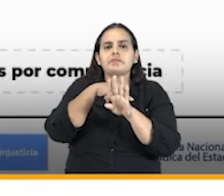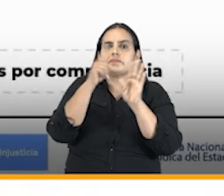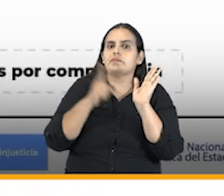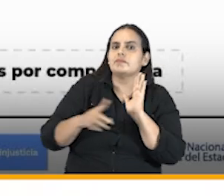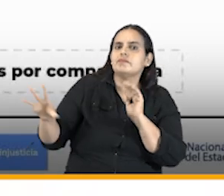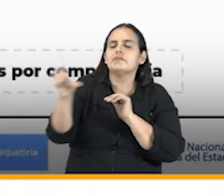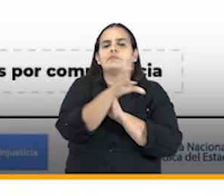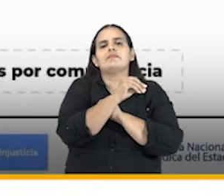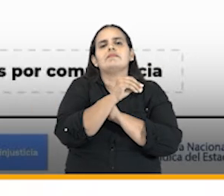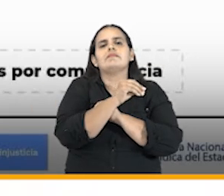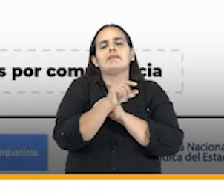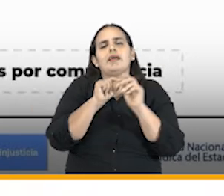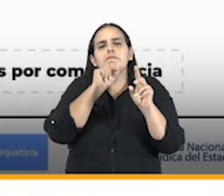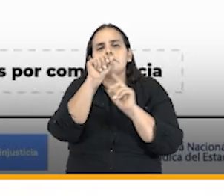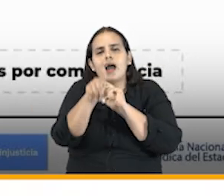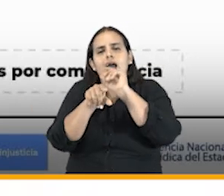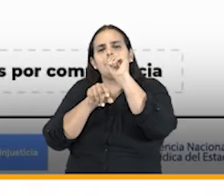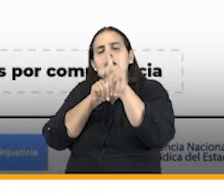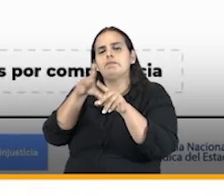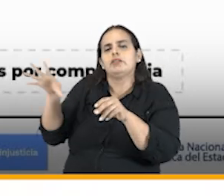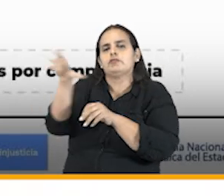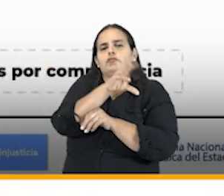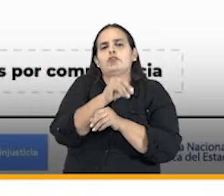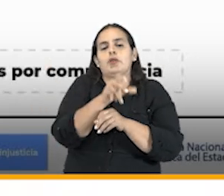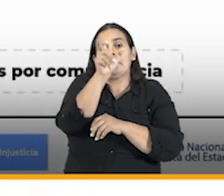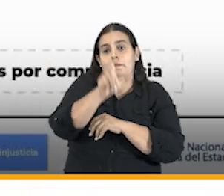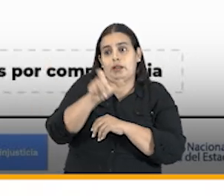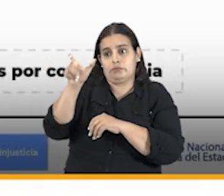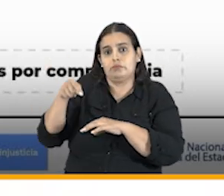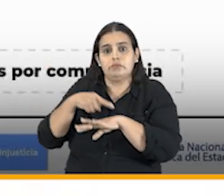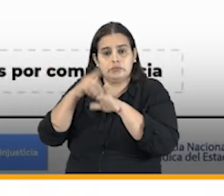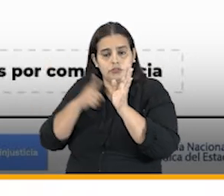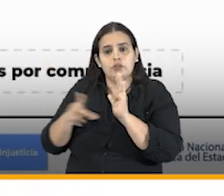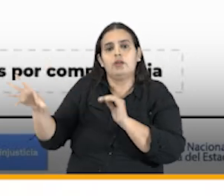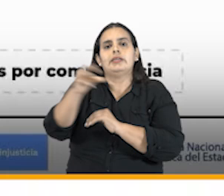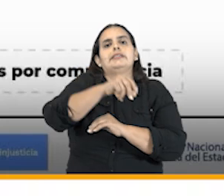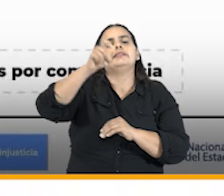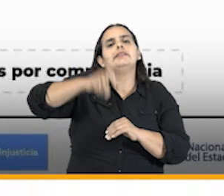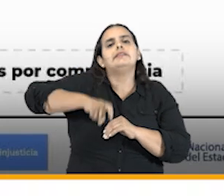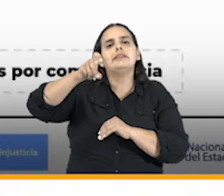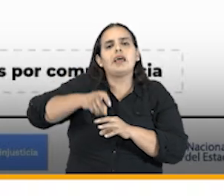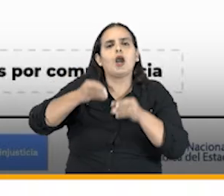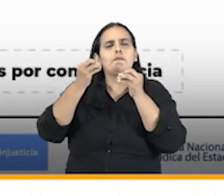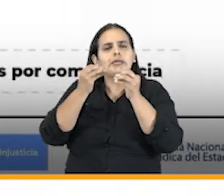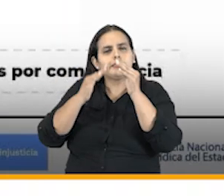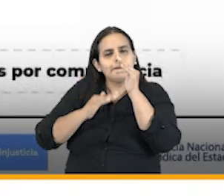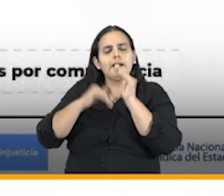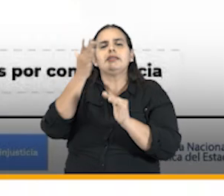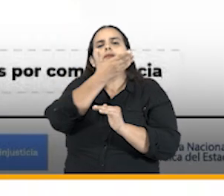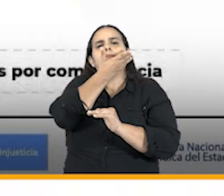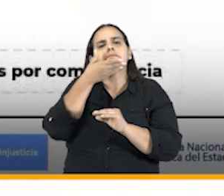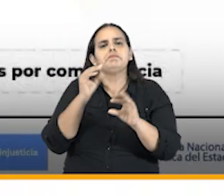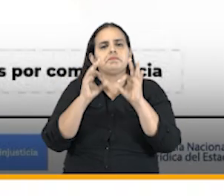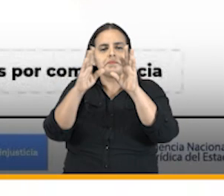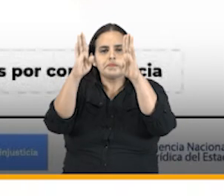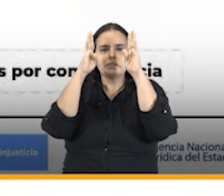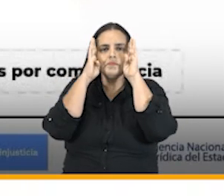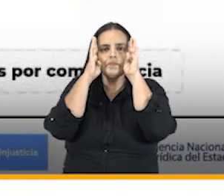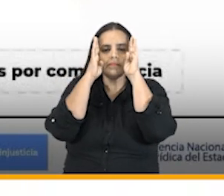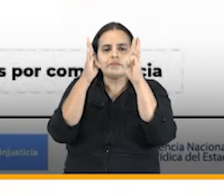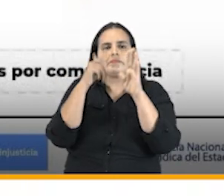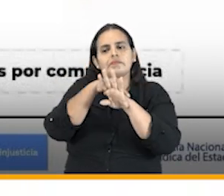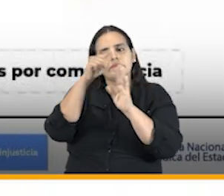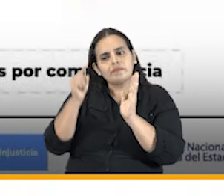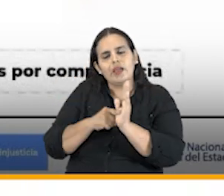a la a la revisión por parte de los ciudadanos hace que sea necesario mucho menos la atención de